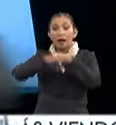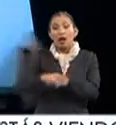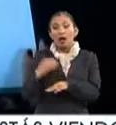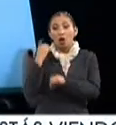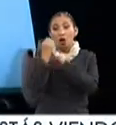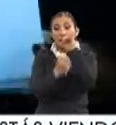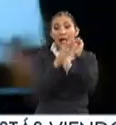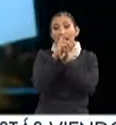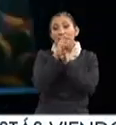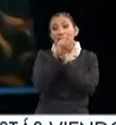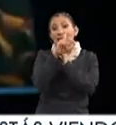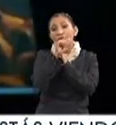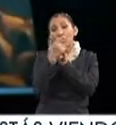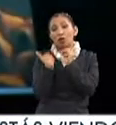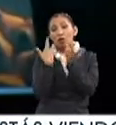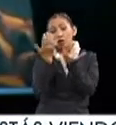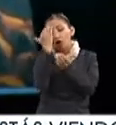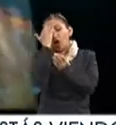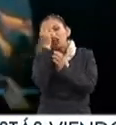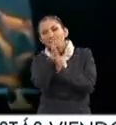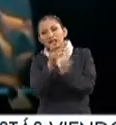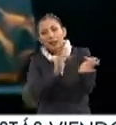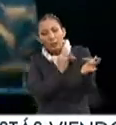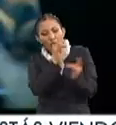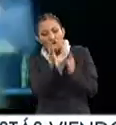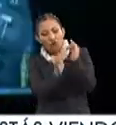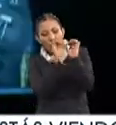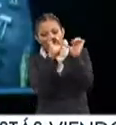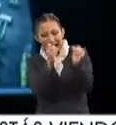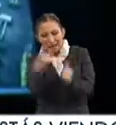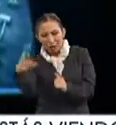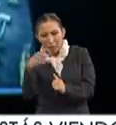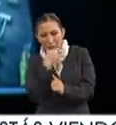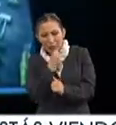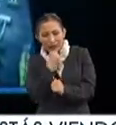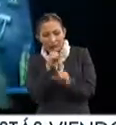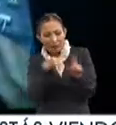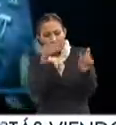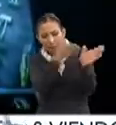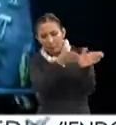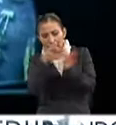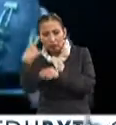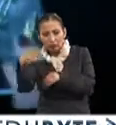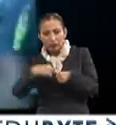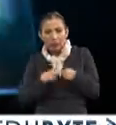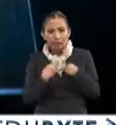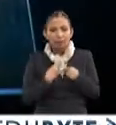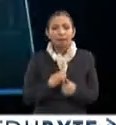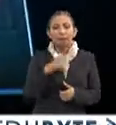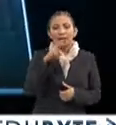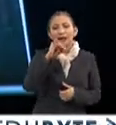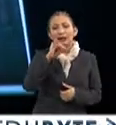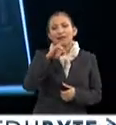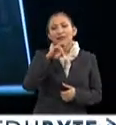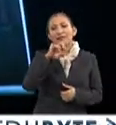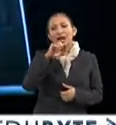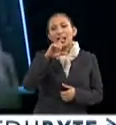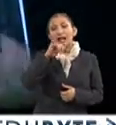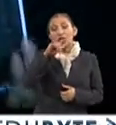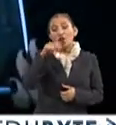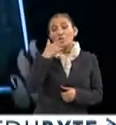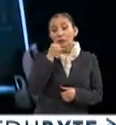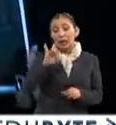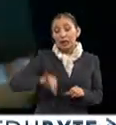La obra Rivelino nos permite conocer las emociones del artista en diferentes facetas de su vida. Rivelino es un